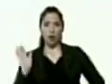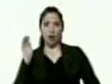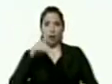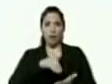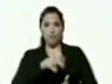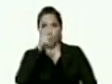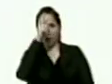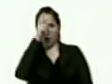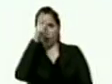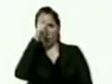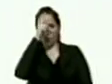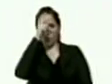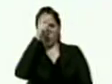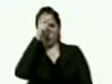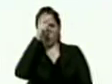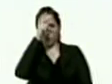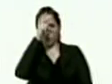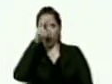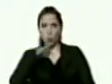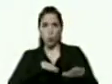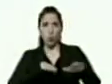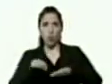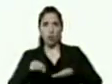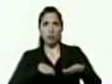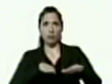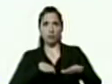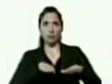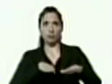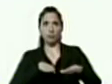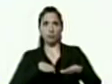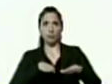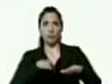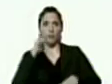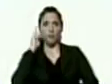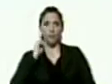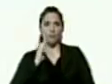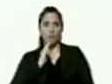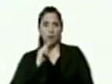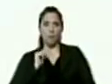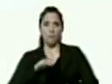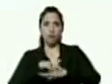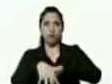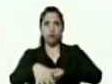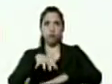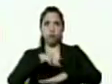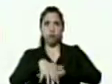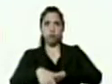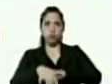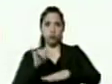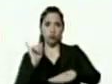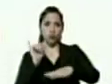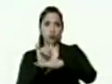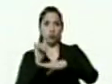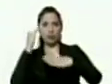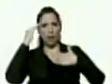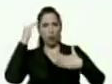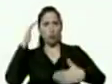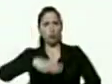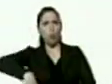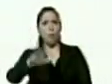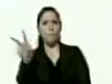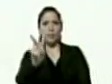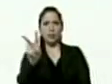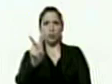Falcón Cogedes Bolívar del Tamacuro y Sucre saludos a toda Venezuela